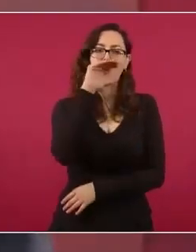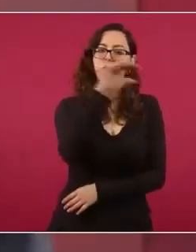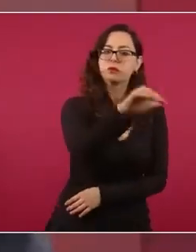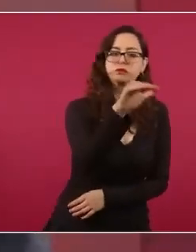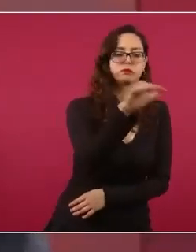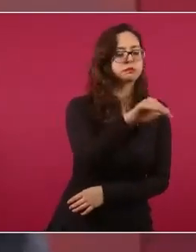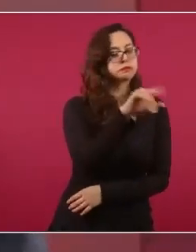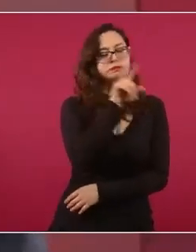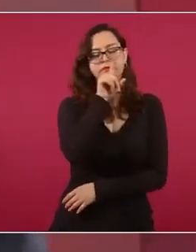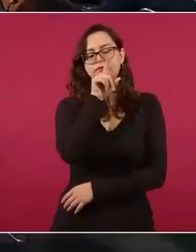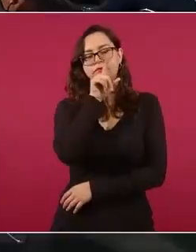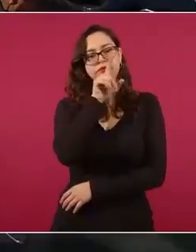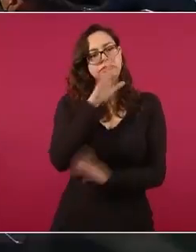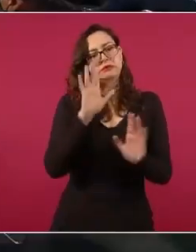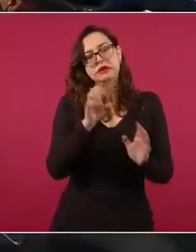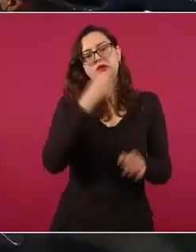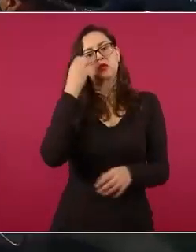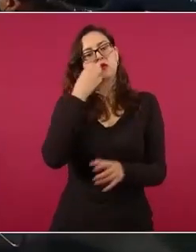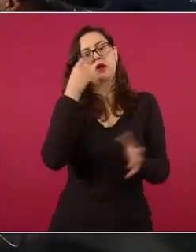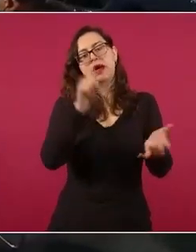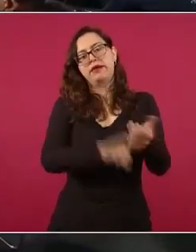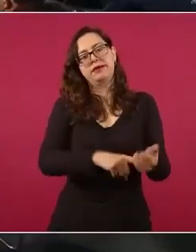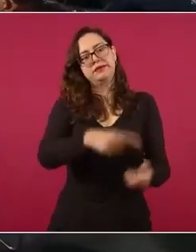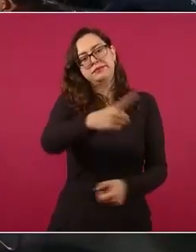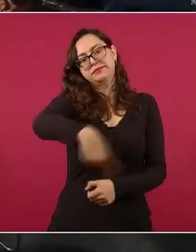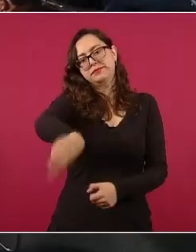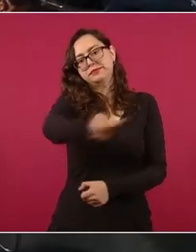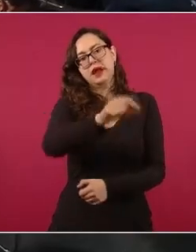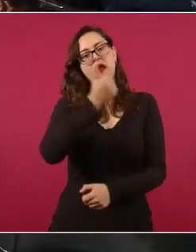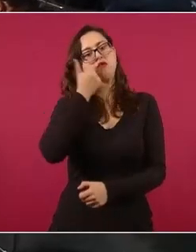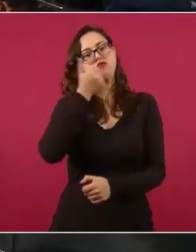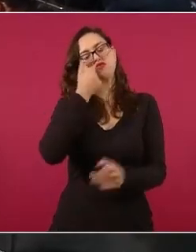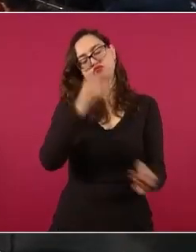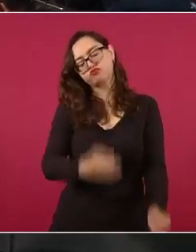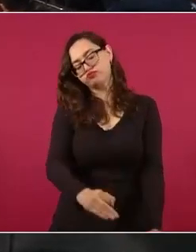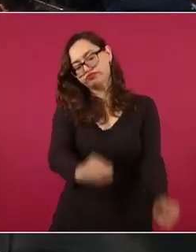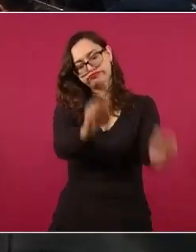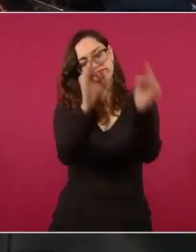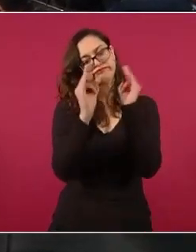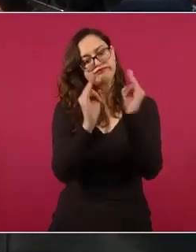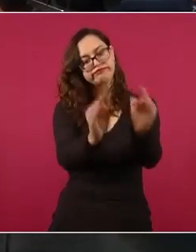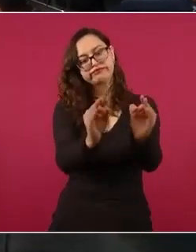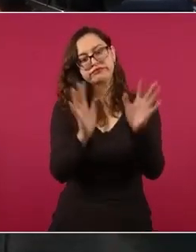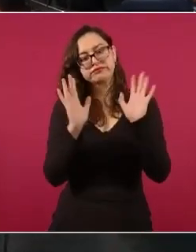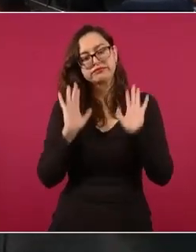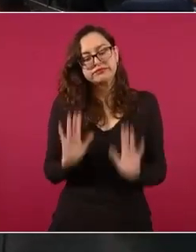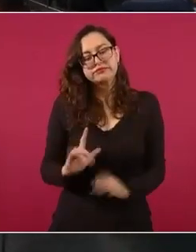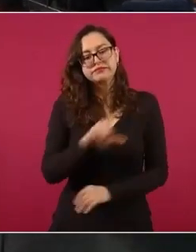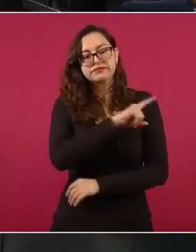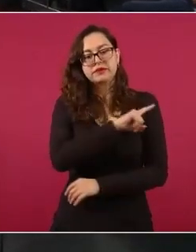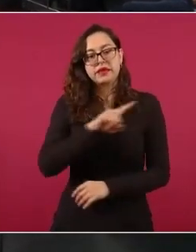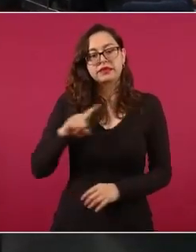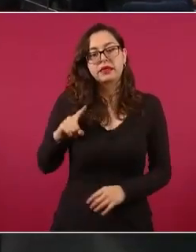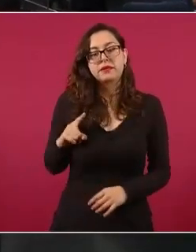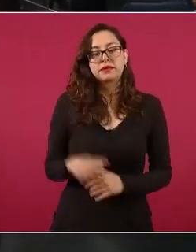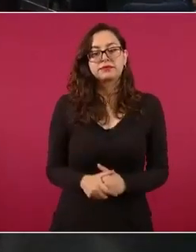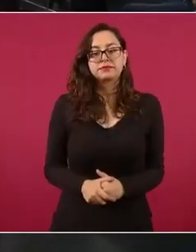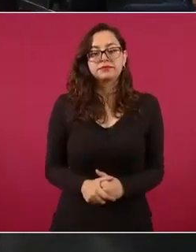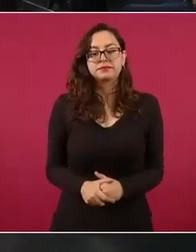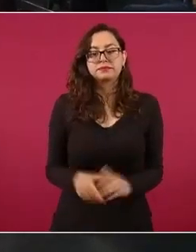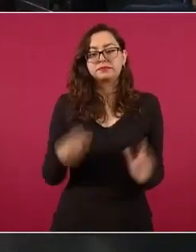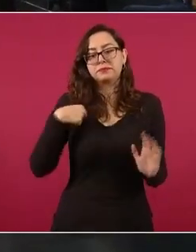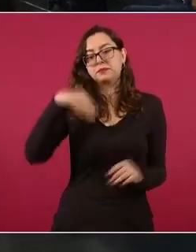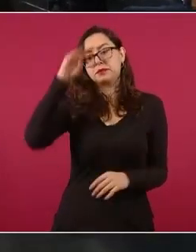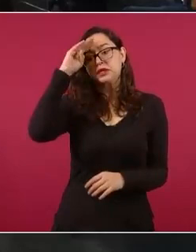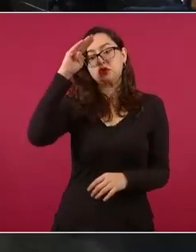y yo pienso que pueden hacerlo